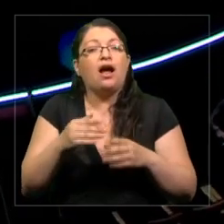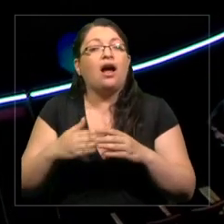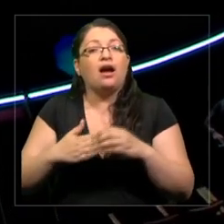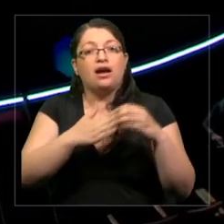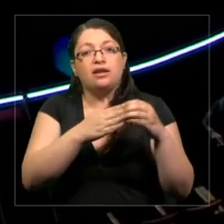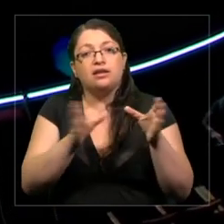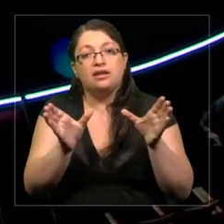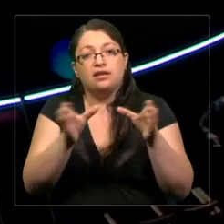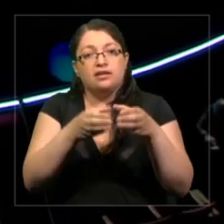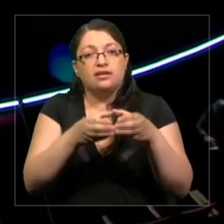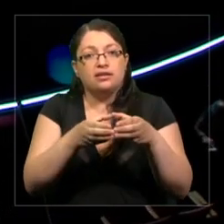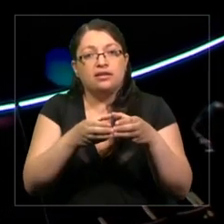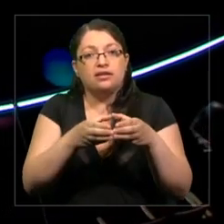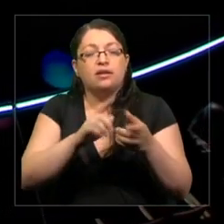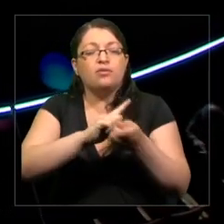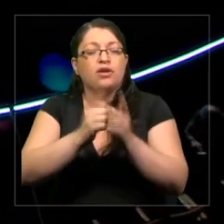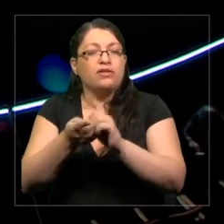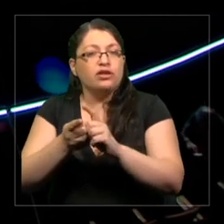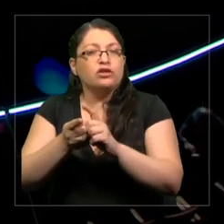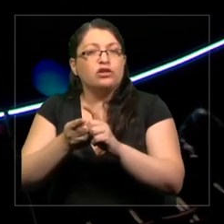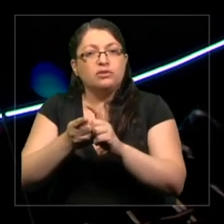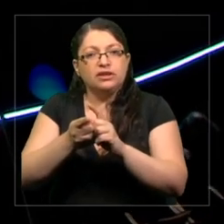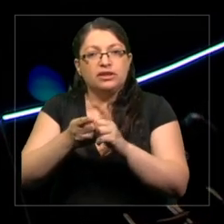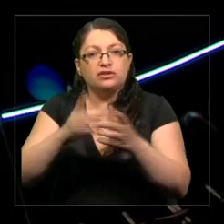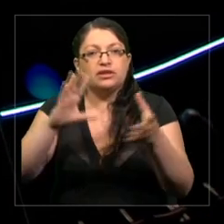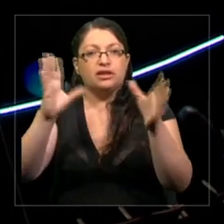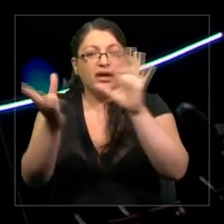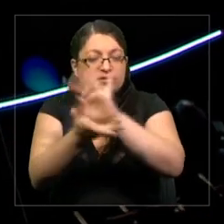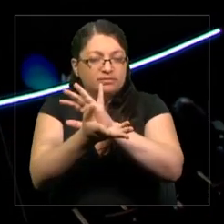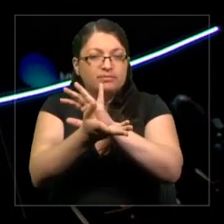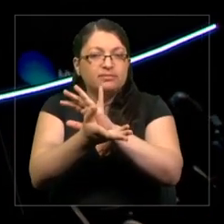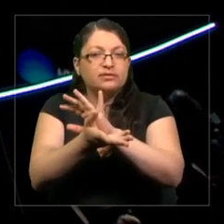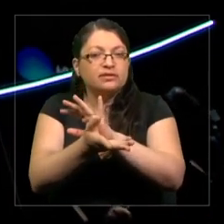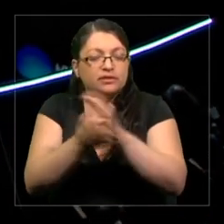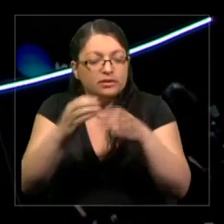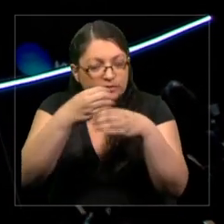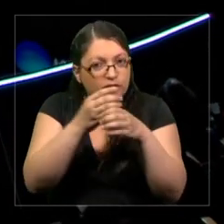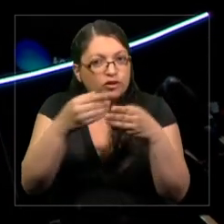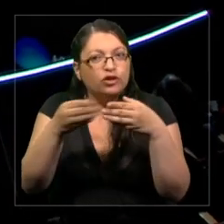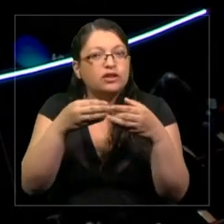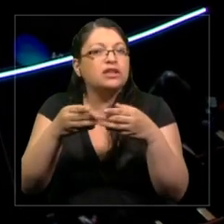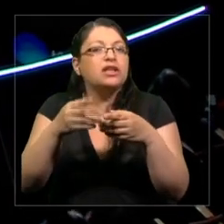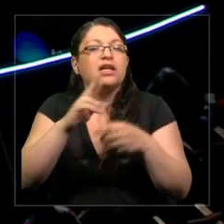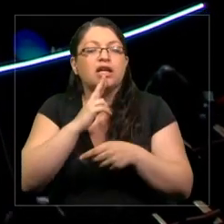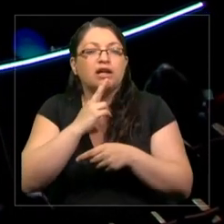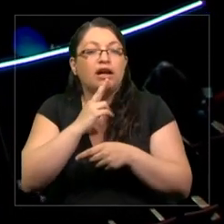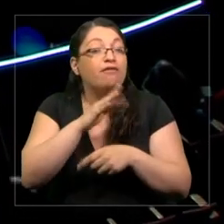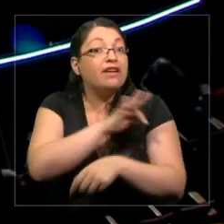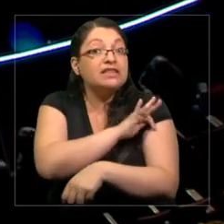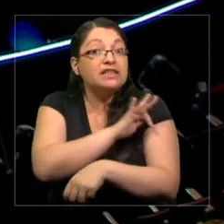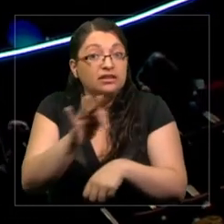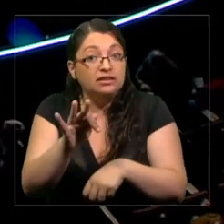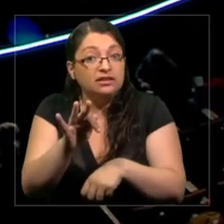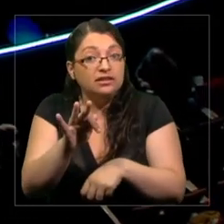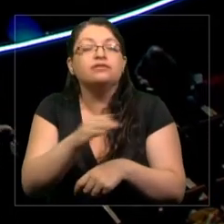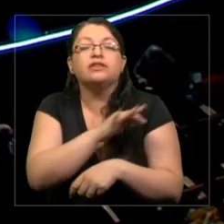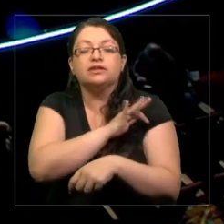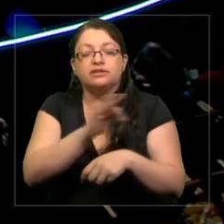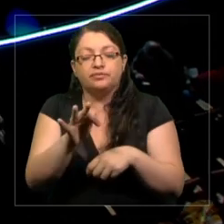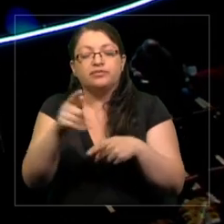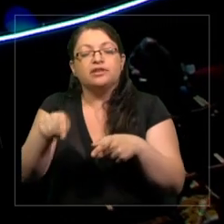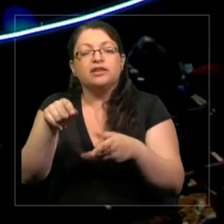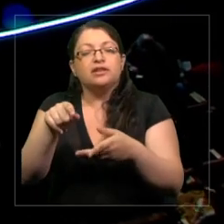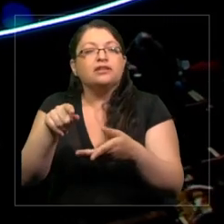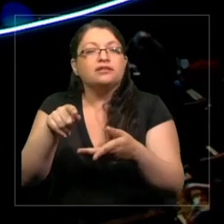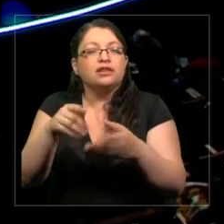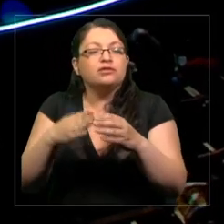de ecosistemas pelágicos y protistas en la Estación Biológica de Roscoff, Francia. Ocolomban es pionero en el uso de datos genéticos,